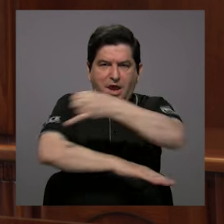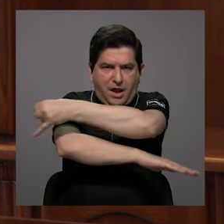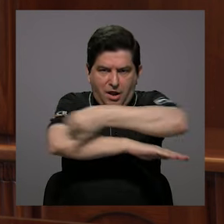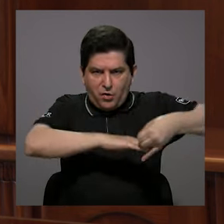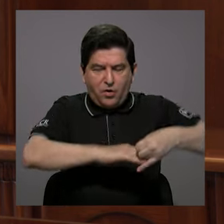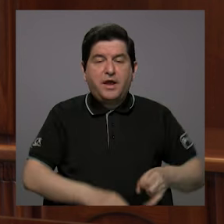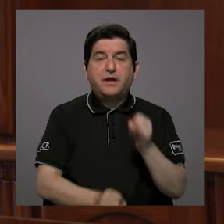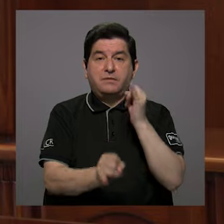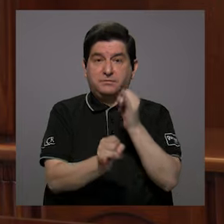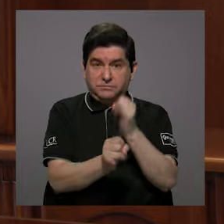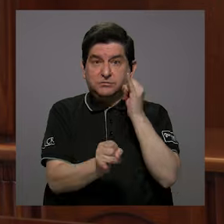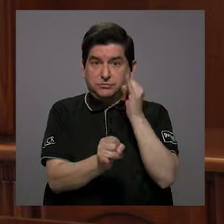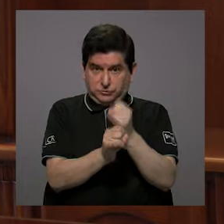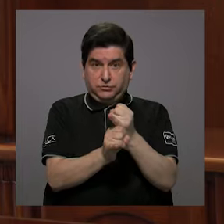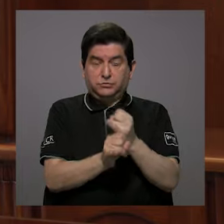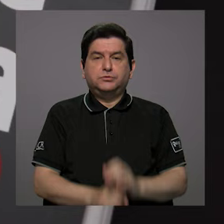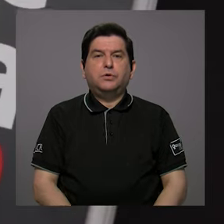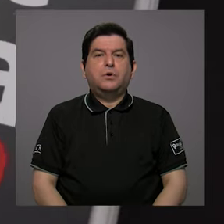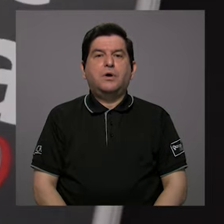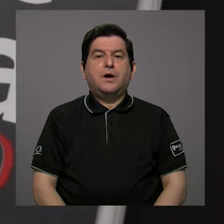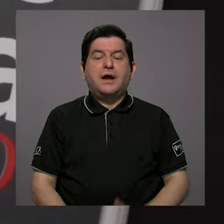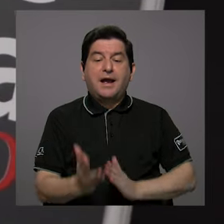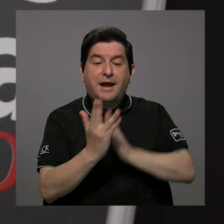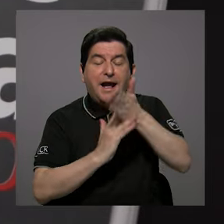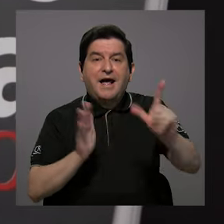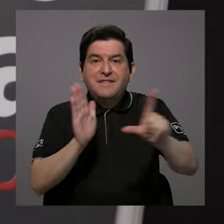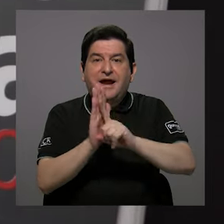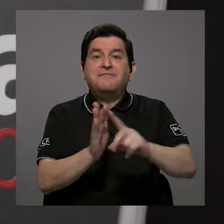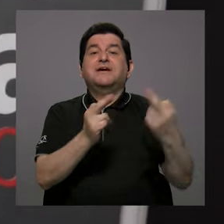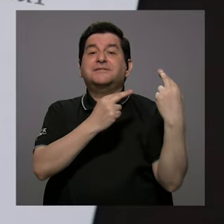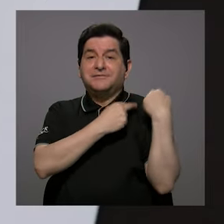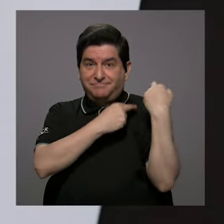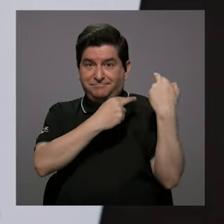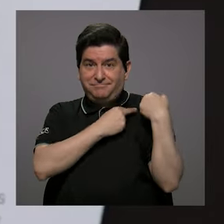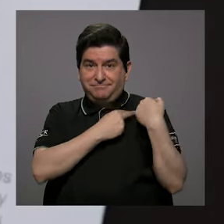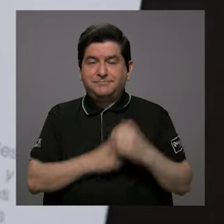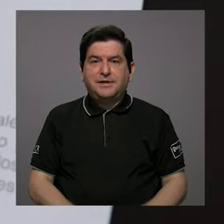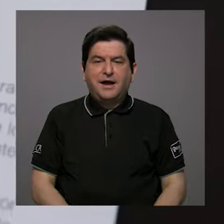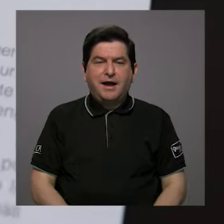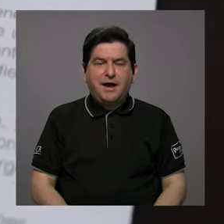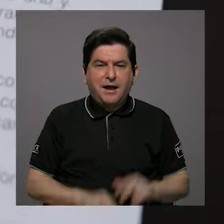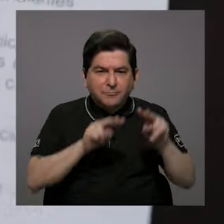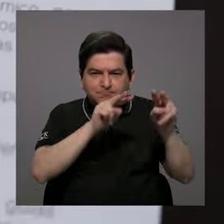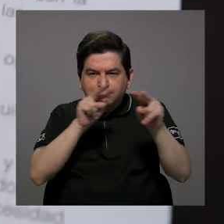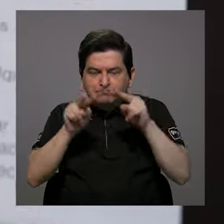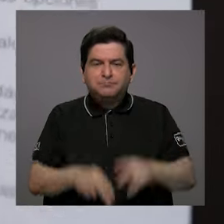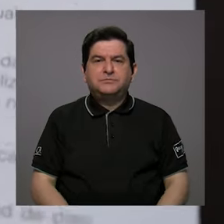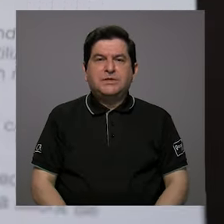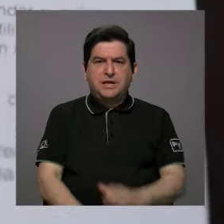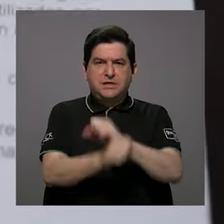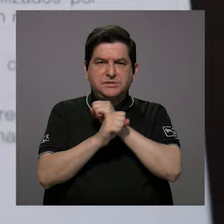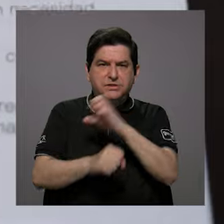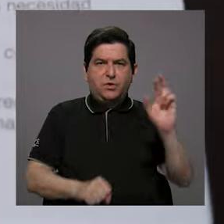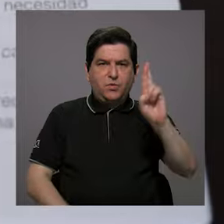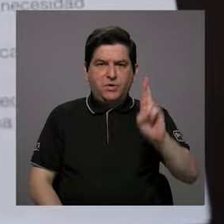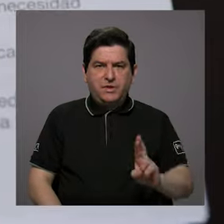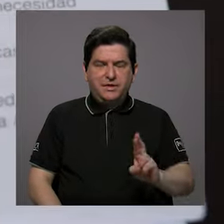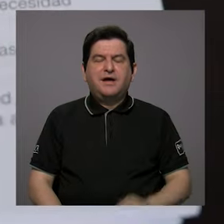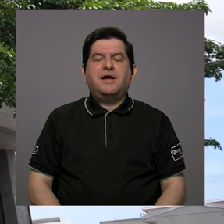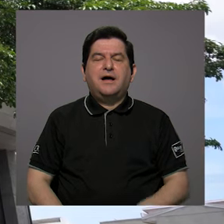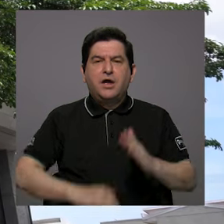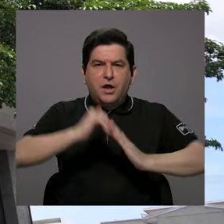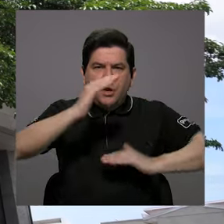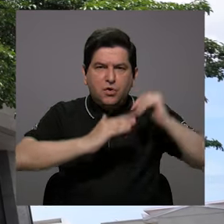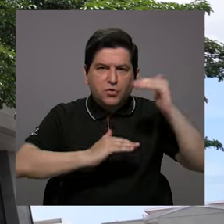de Ingenieros como una institución que por ley tenía la responsabilidad de velar por la seguridad de los costalvicenses en lo que es construcciones,